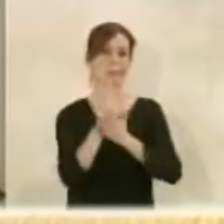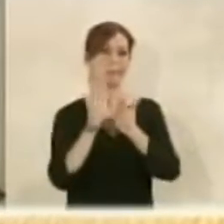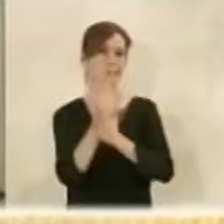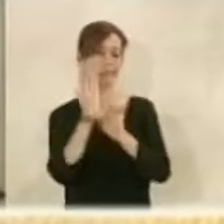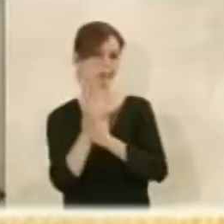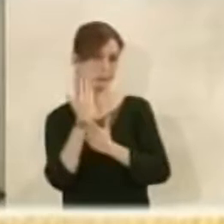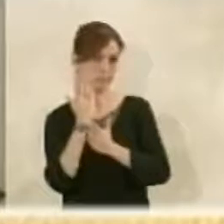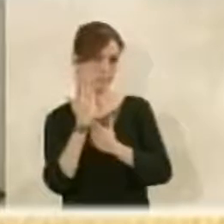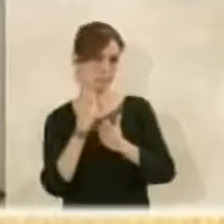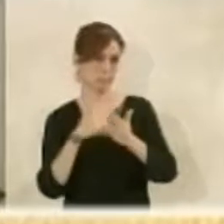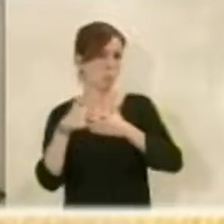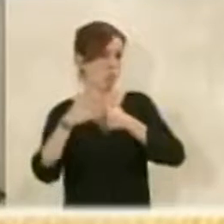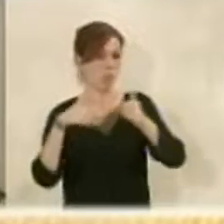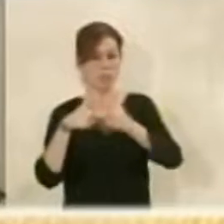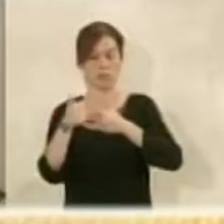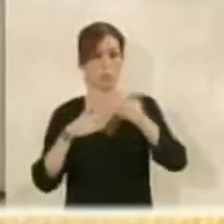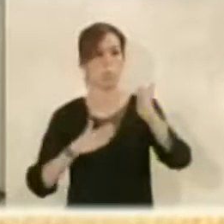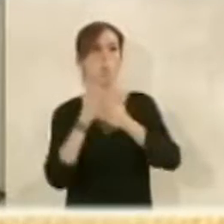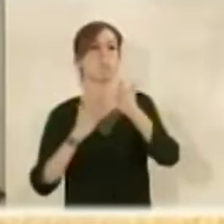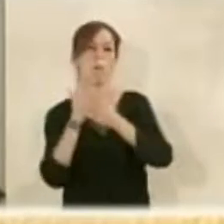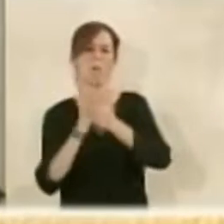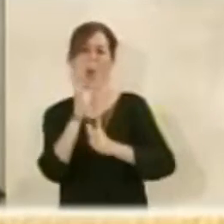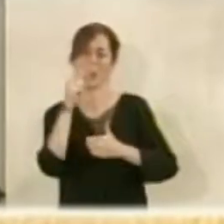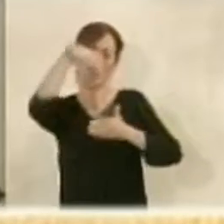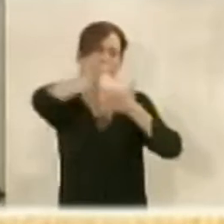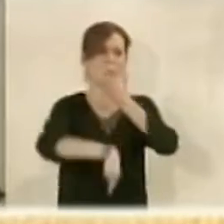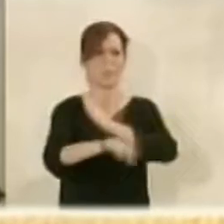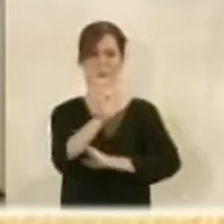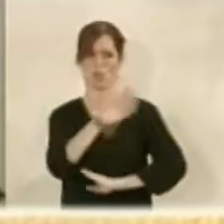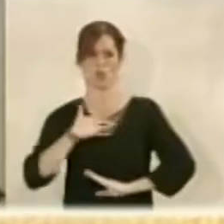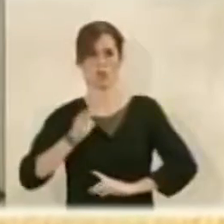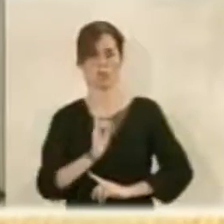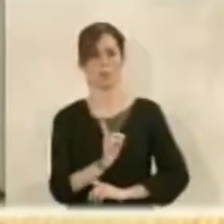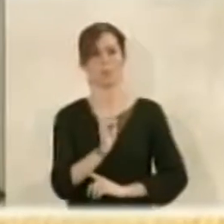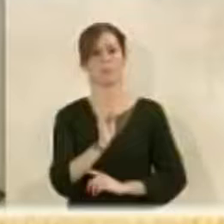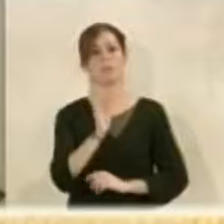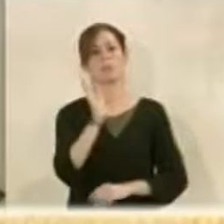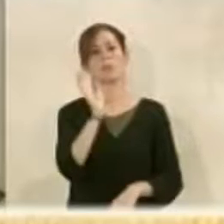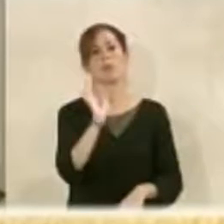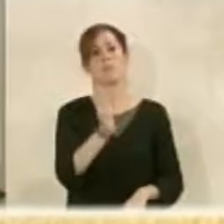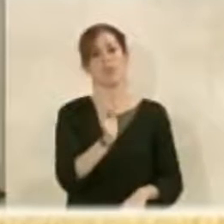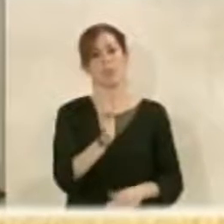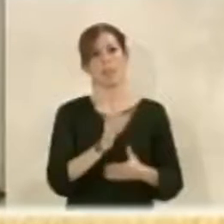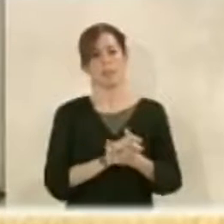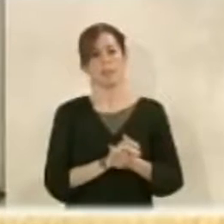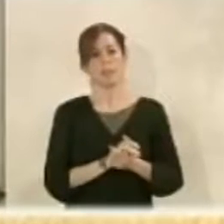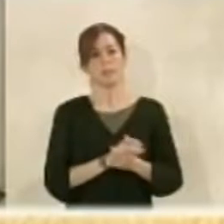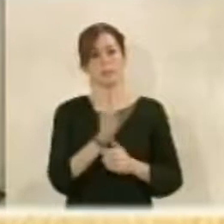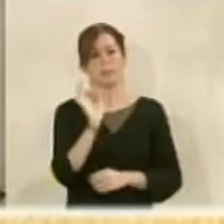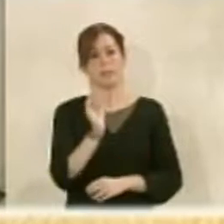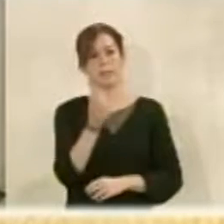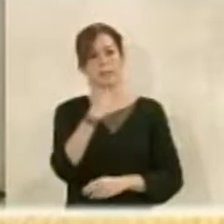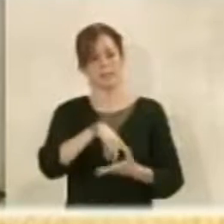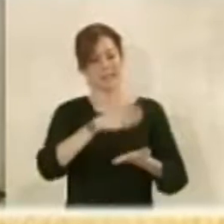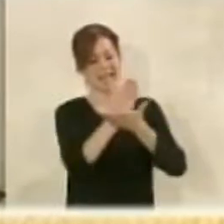haber en el camino y en los que yo no voy a profundizar. Es cierto que se pone en valor también,